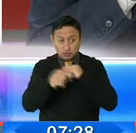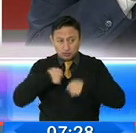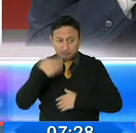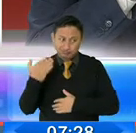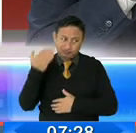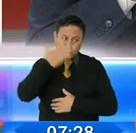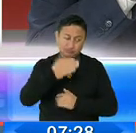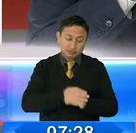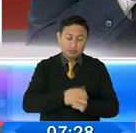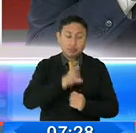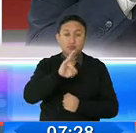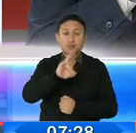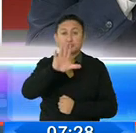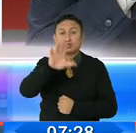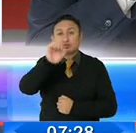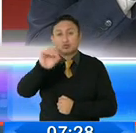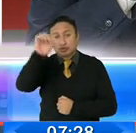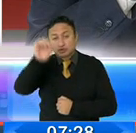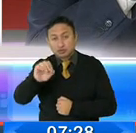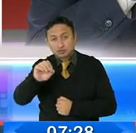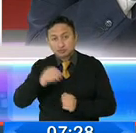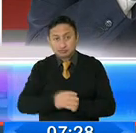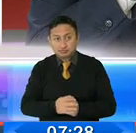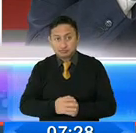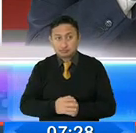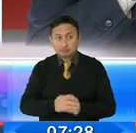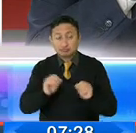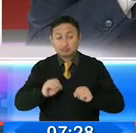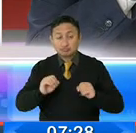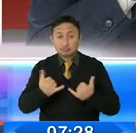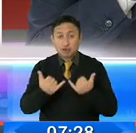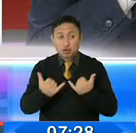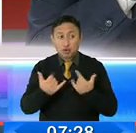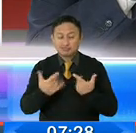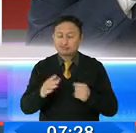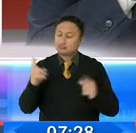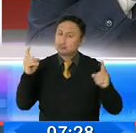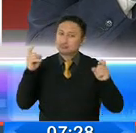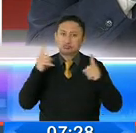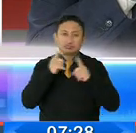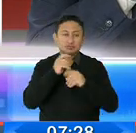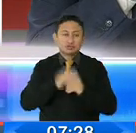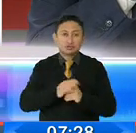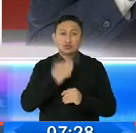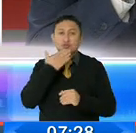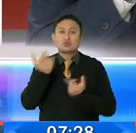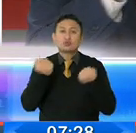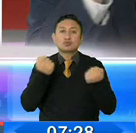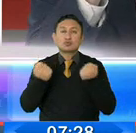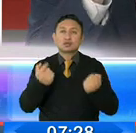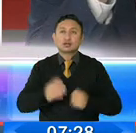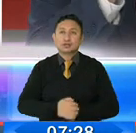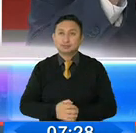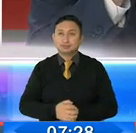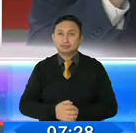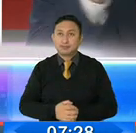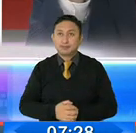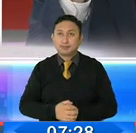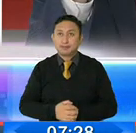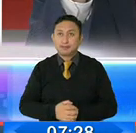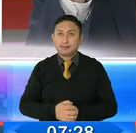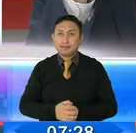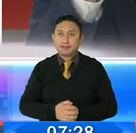pero con el 75% realmente es muy difícil poder controlar. Pero ya se está